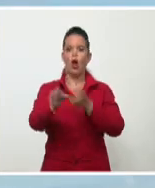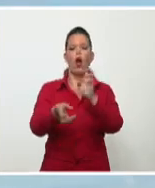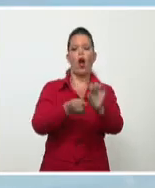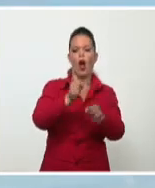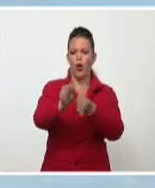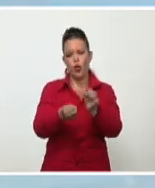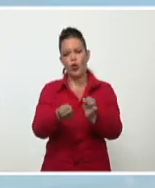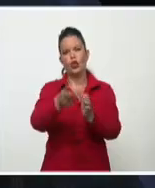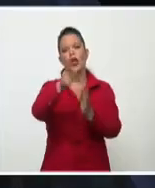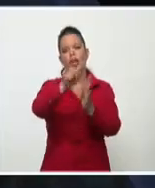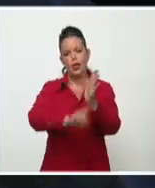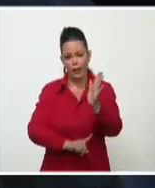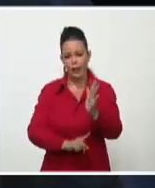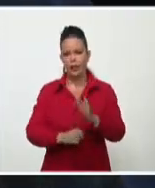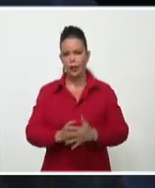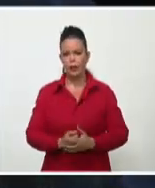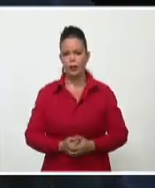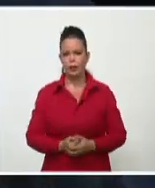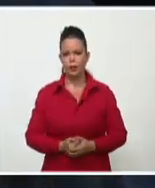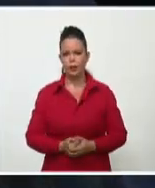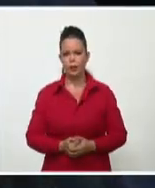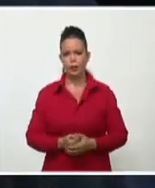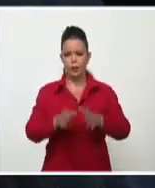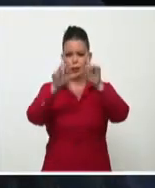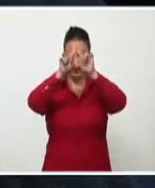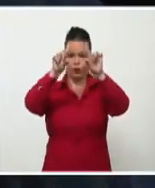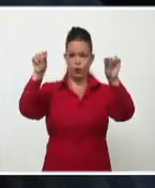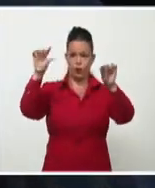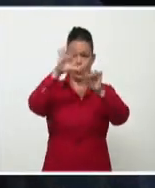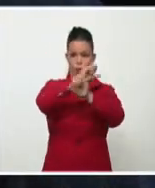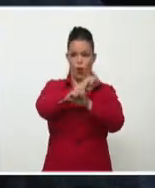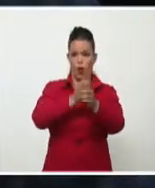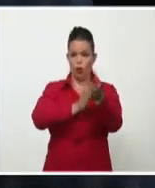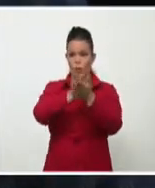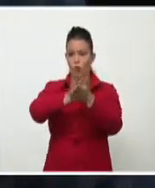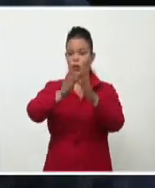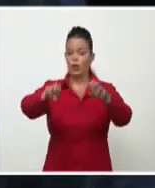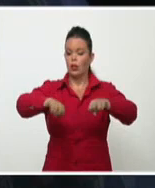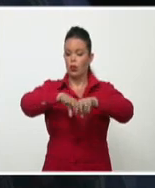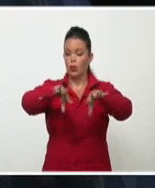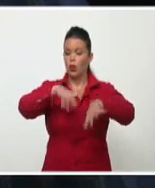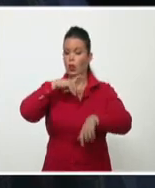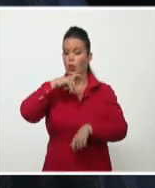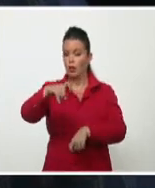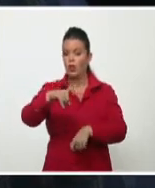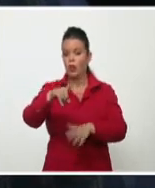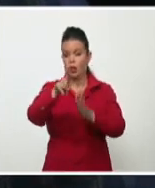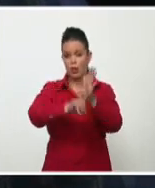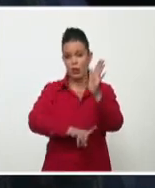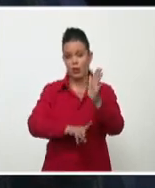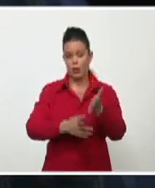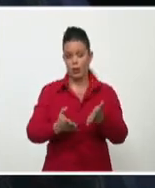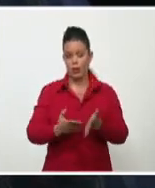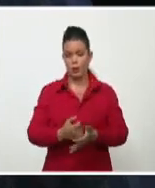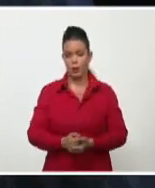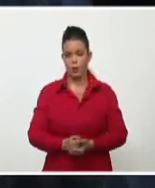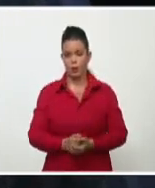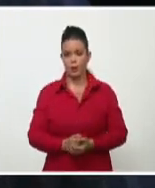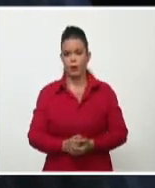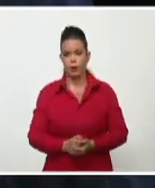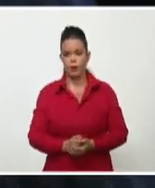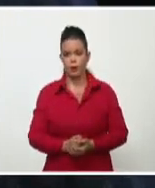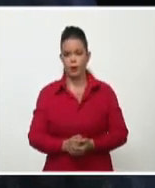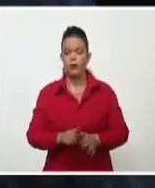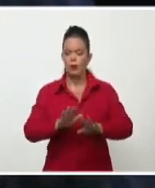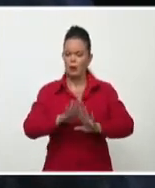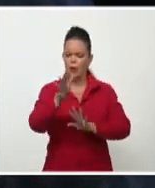electricidad. El país continúa teniendo una situación compleja desde el punto de vista energético derivada, como ya se